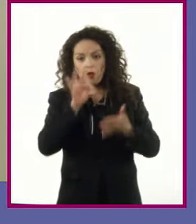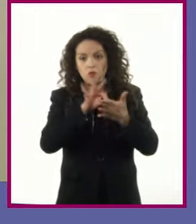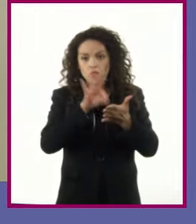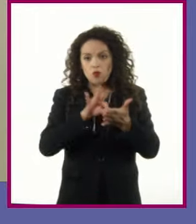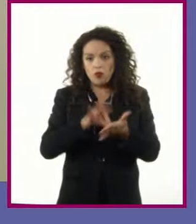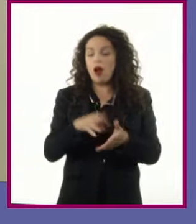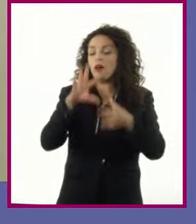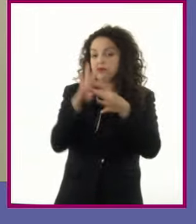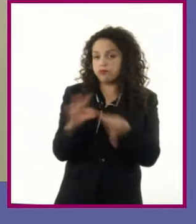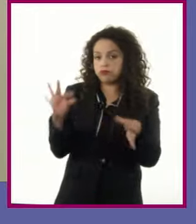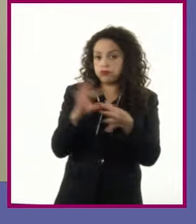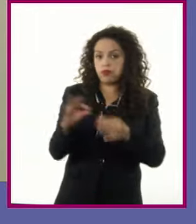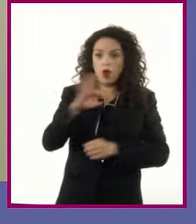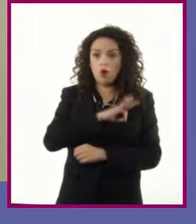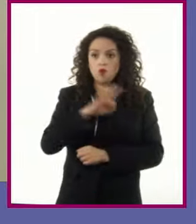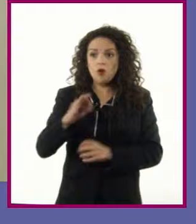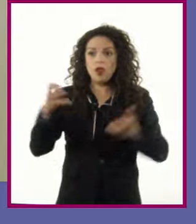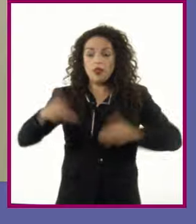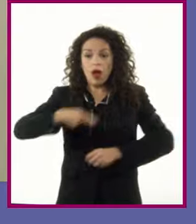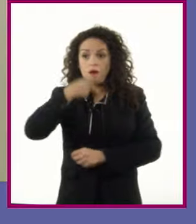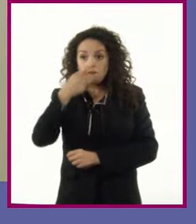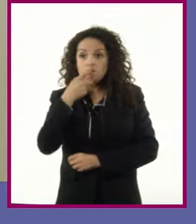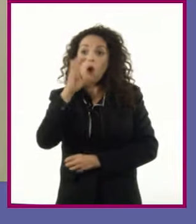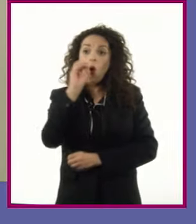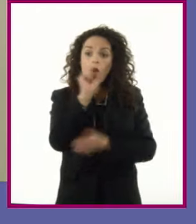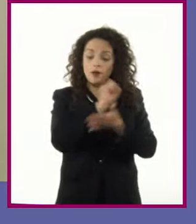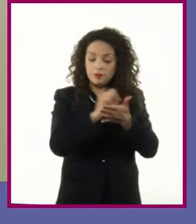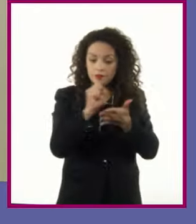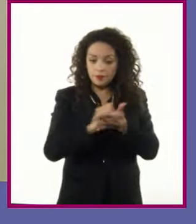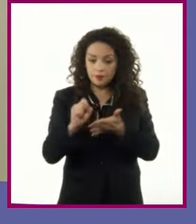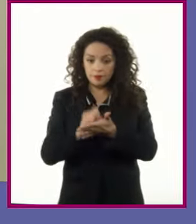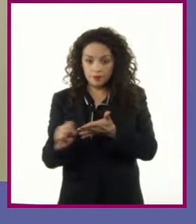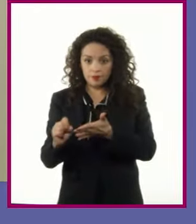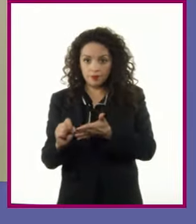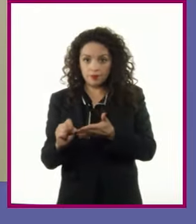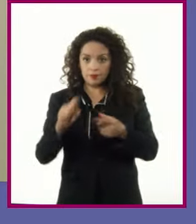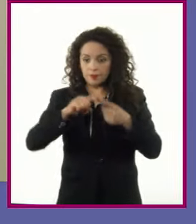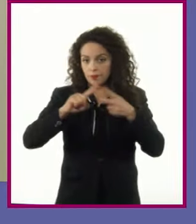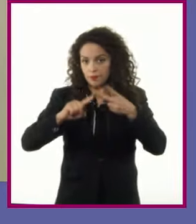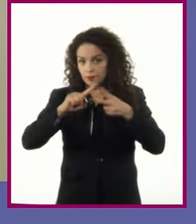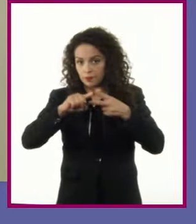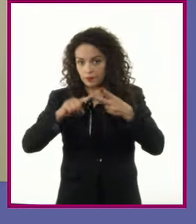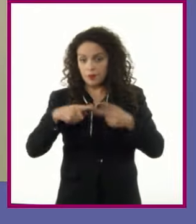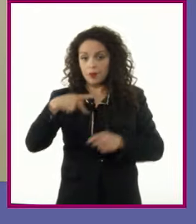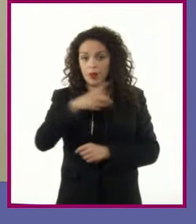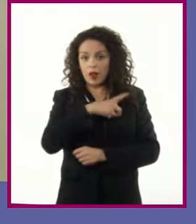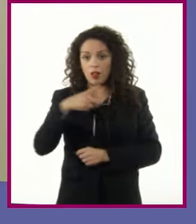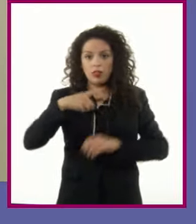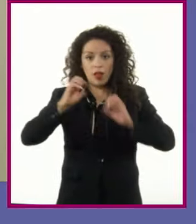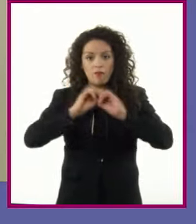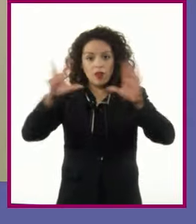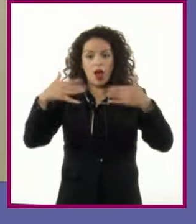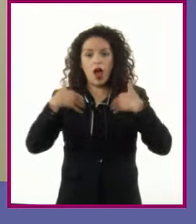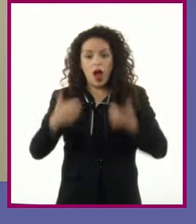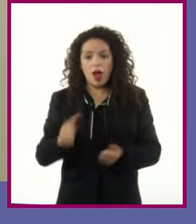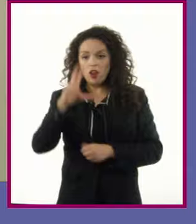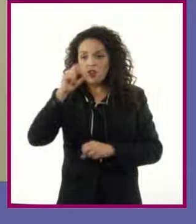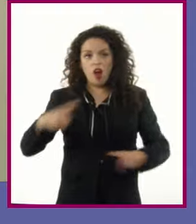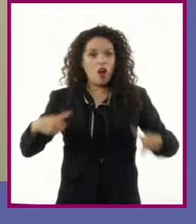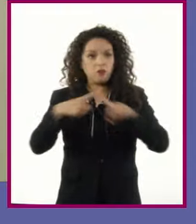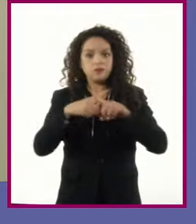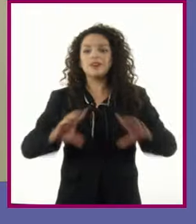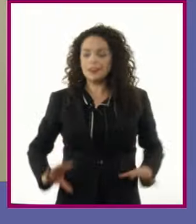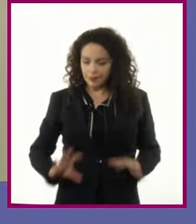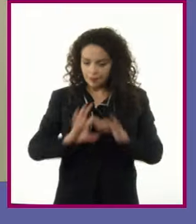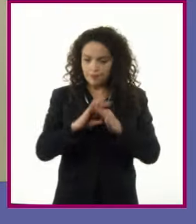puede realizarse de manera oral o escrita Y debe ser objetivo, claro y coherente Recuerda que debes